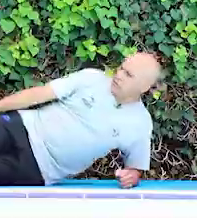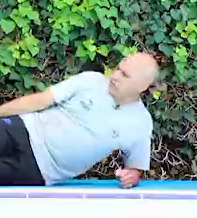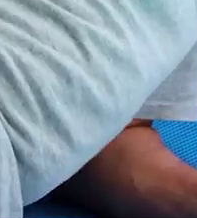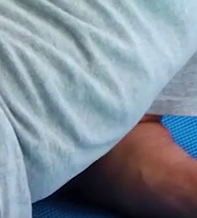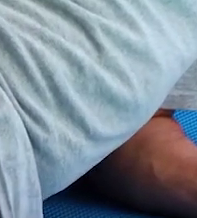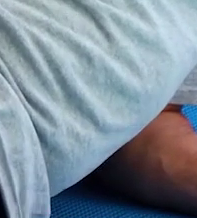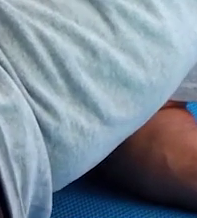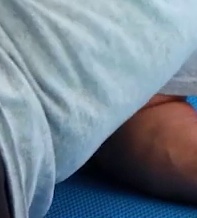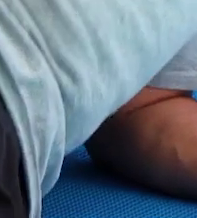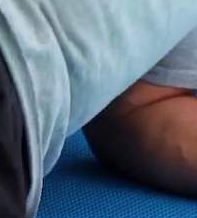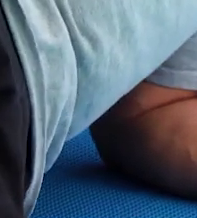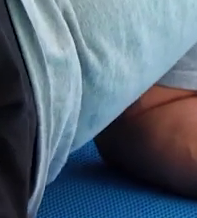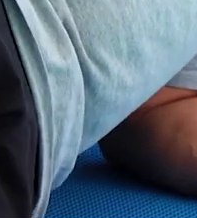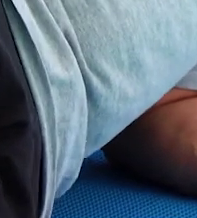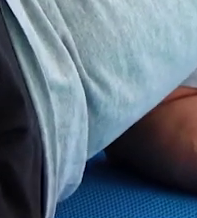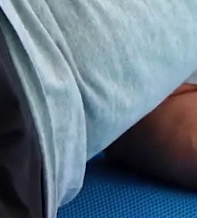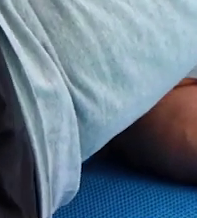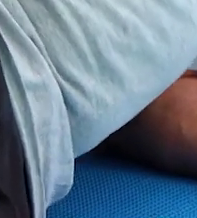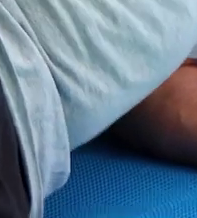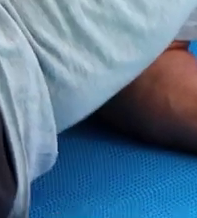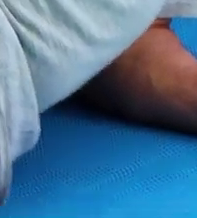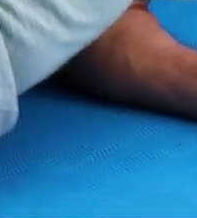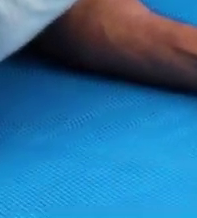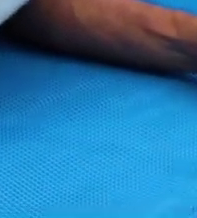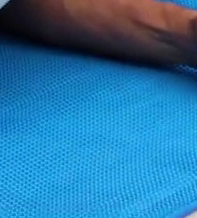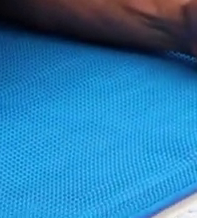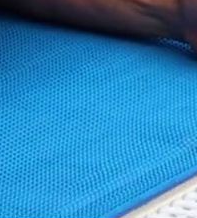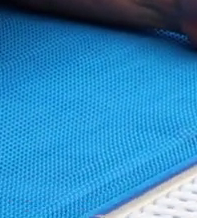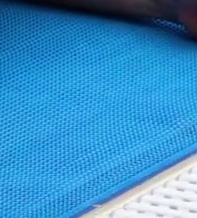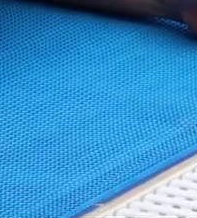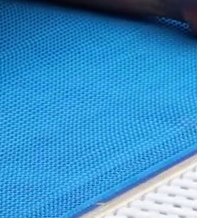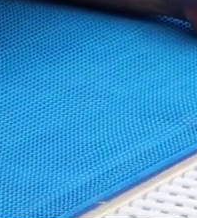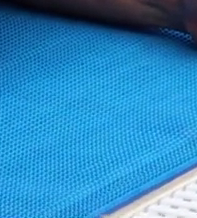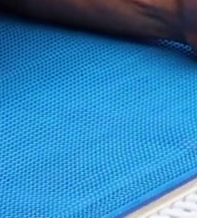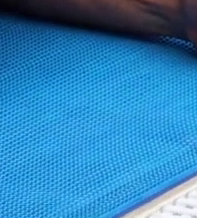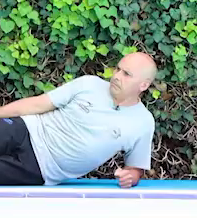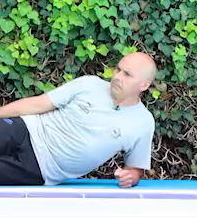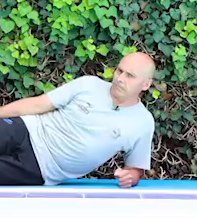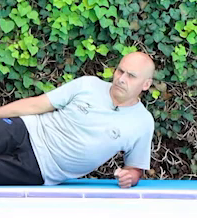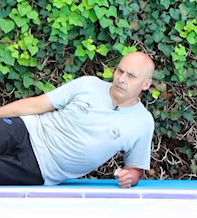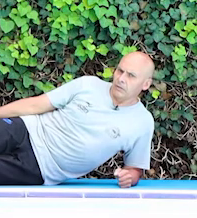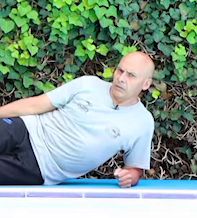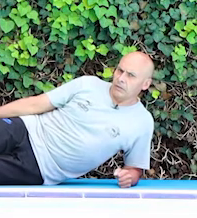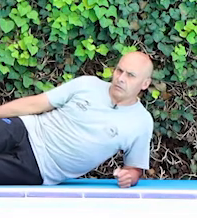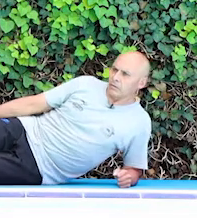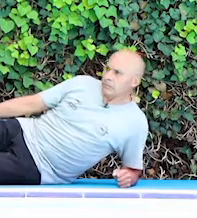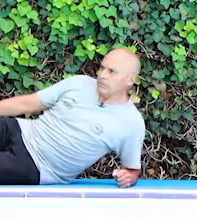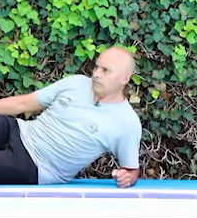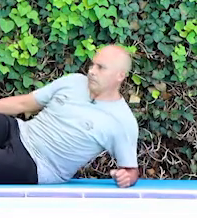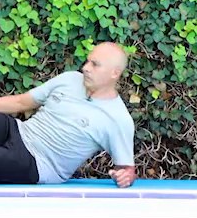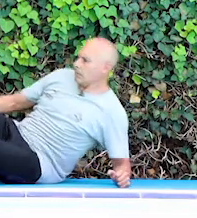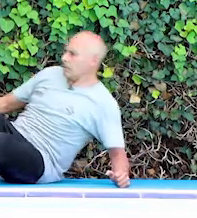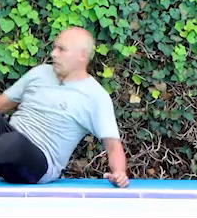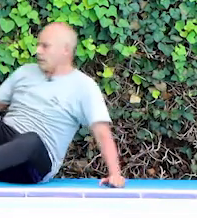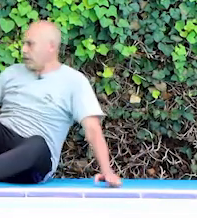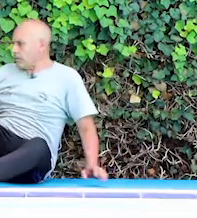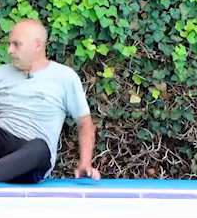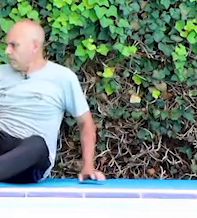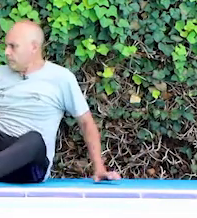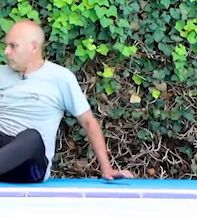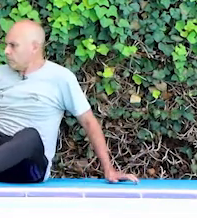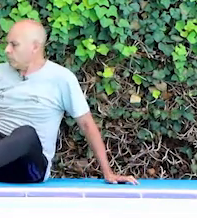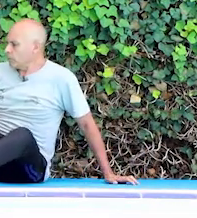dos. Sí, tu mano que esté aquí en tu pierna. Ok. De lado.